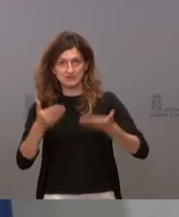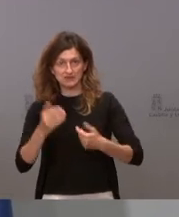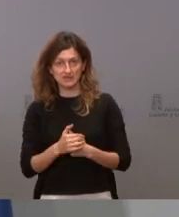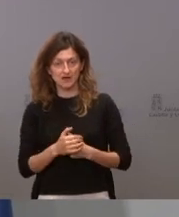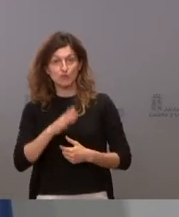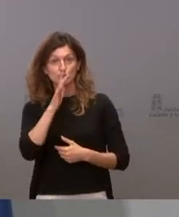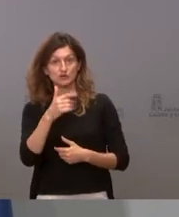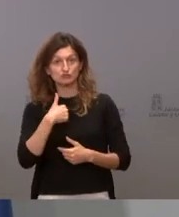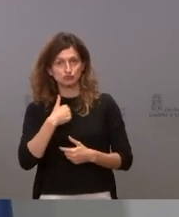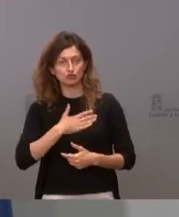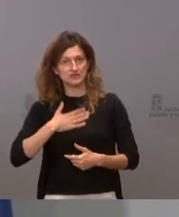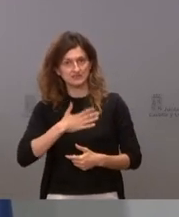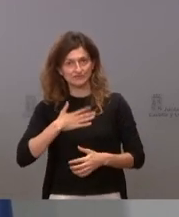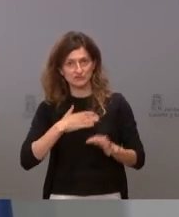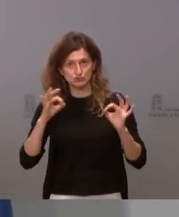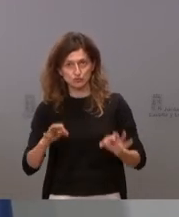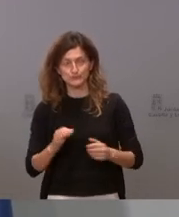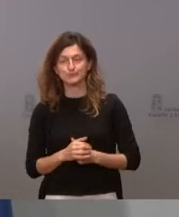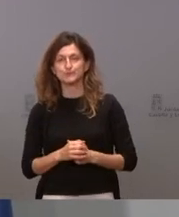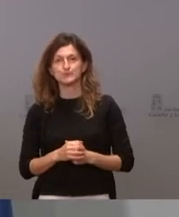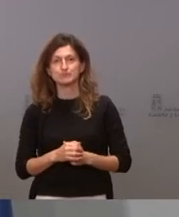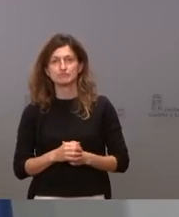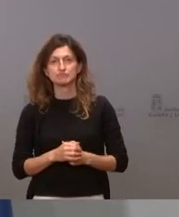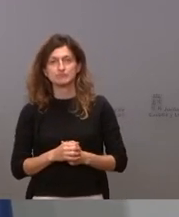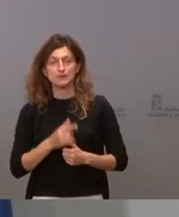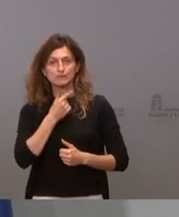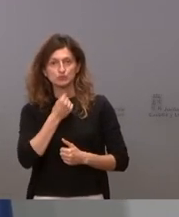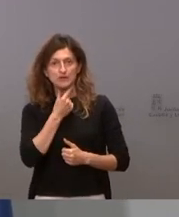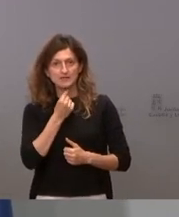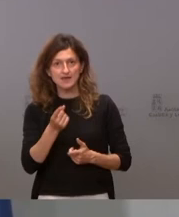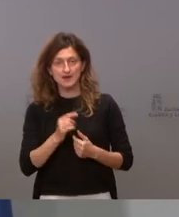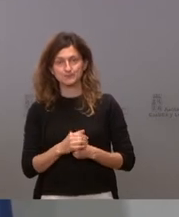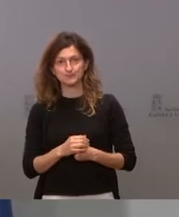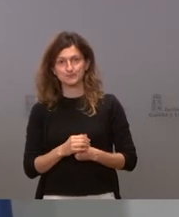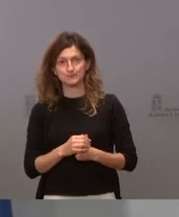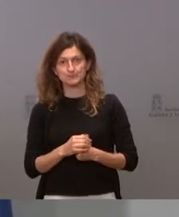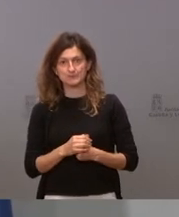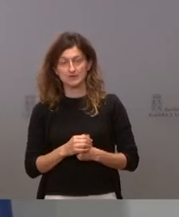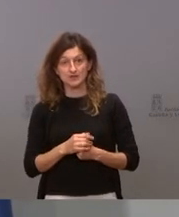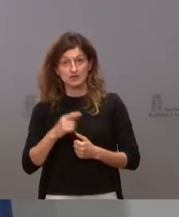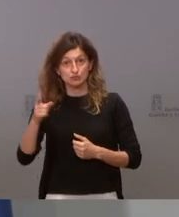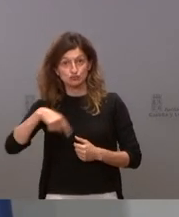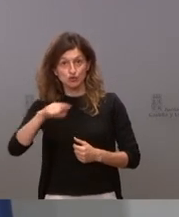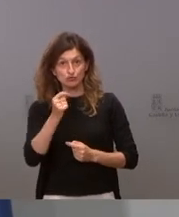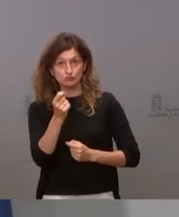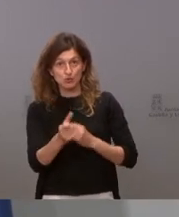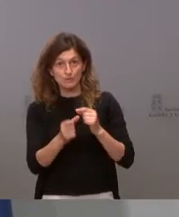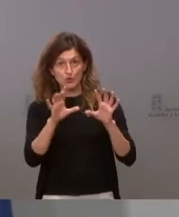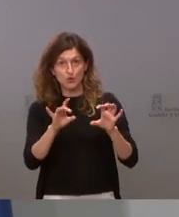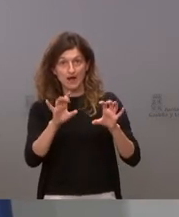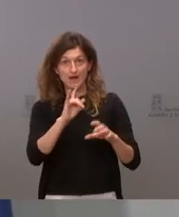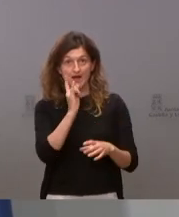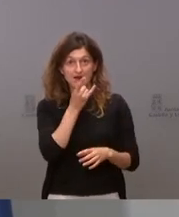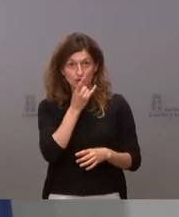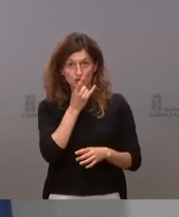estar más que satisfecho y lo que sí que me gustaría es que fuéramos aprendiendo de nuestros errores